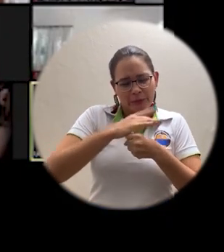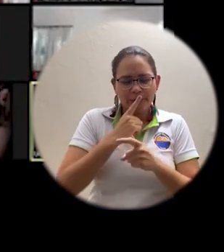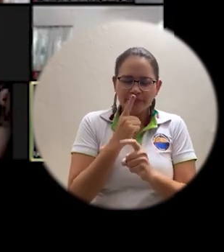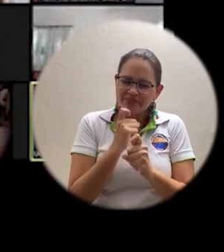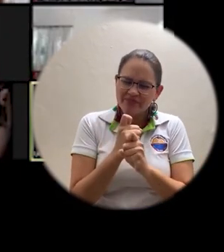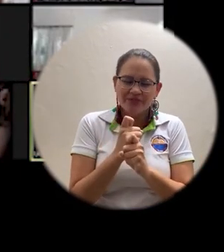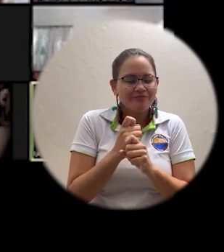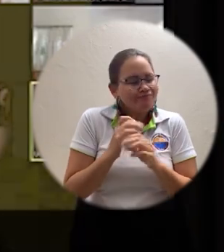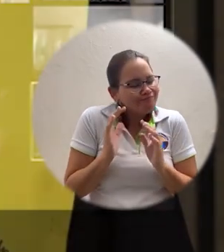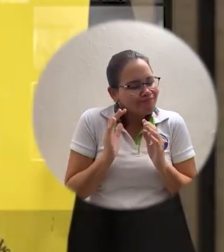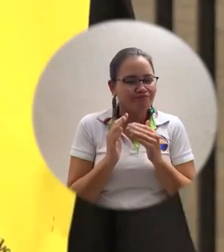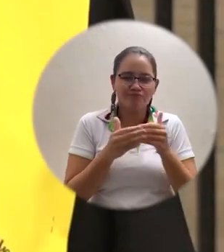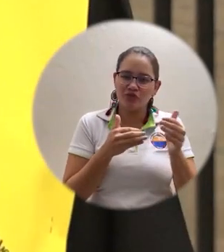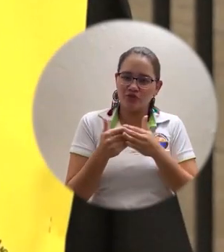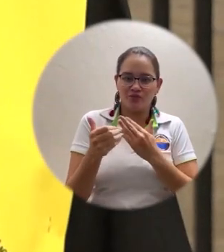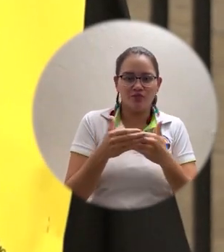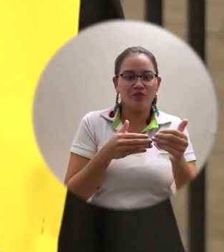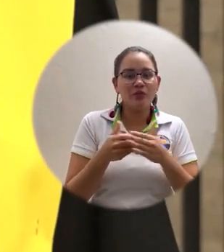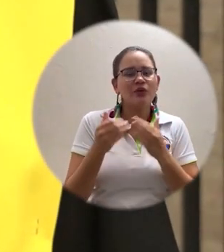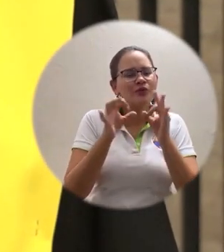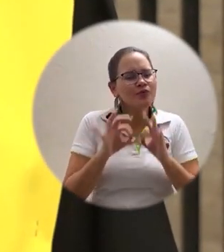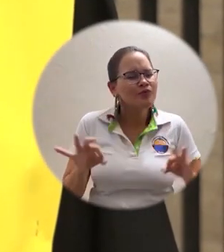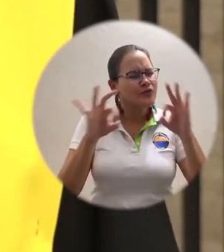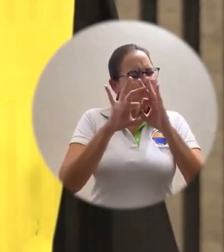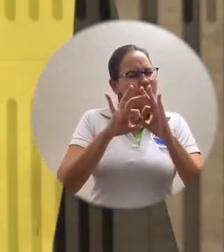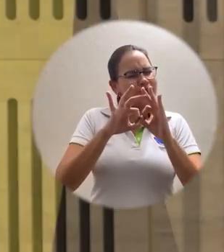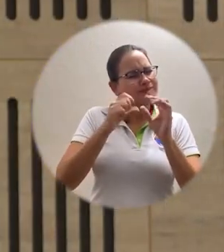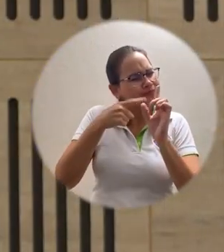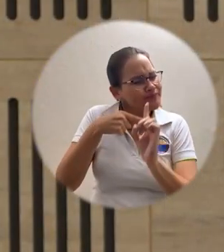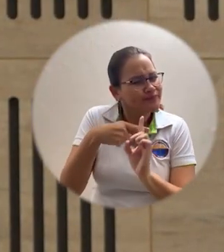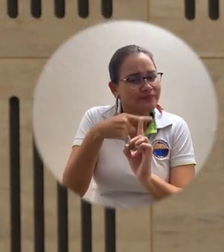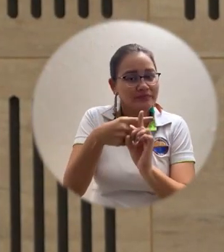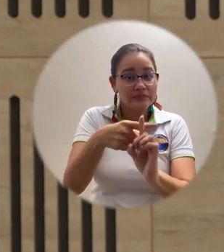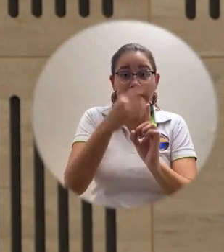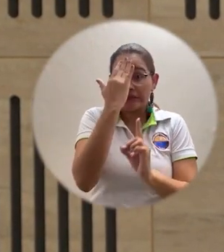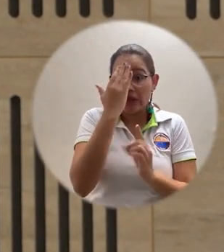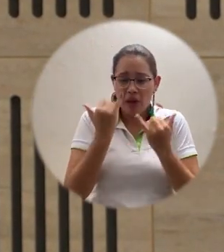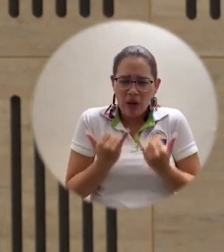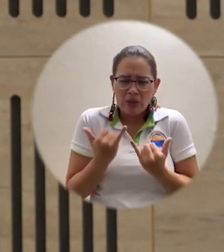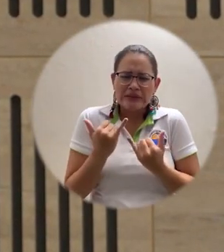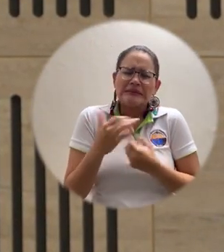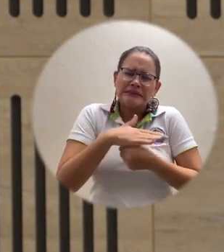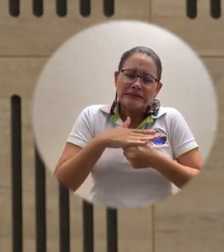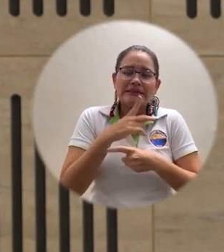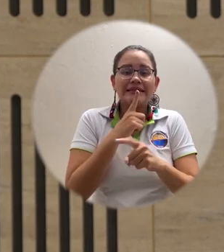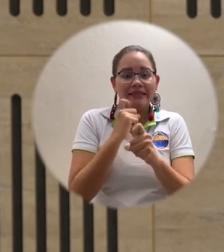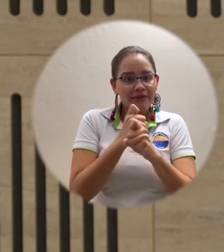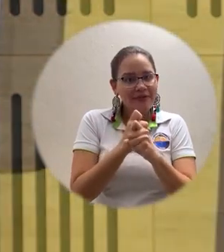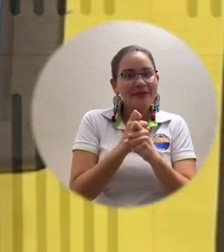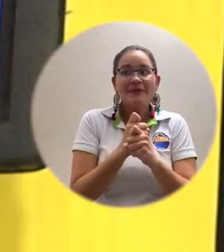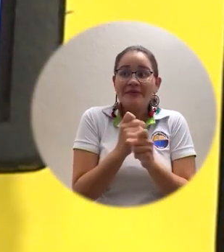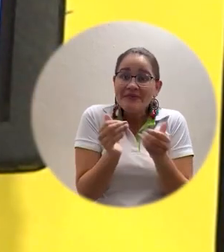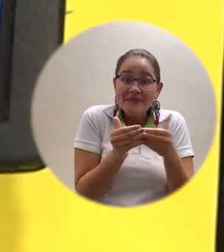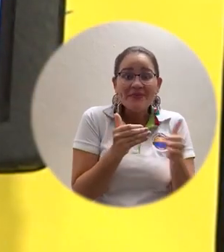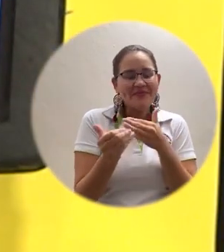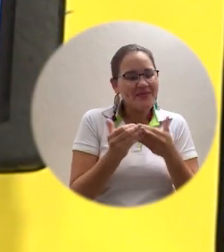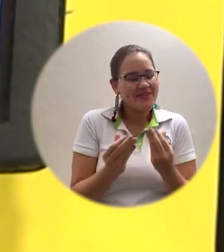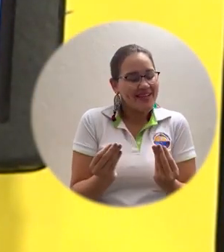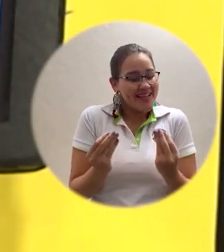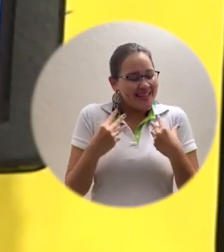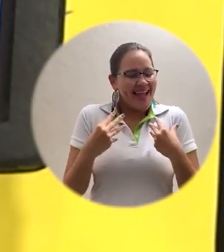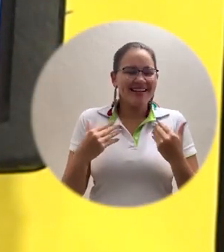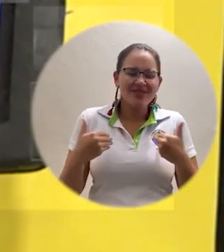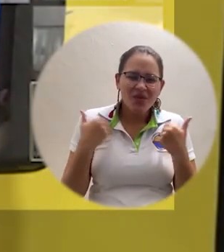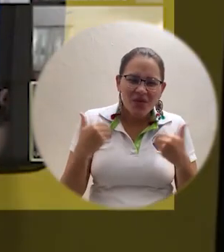condiciones esperadas, pero en un intento de que sean las mejores, demostrándonos de que en tiempos difíciles también